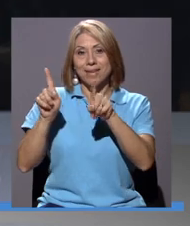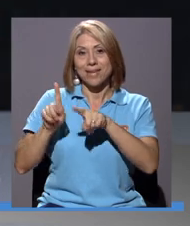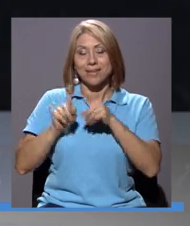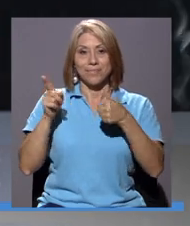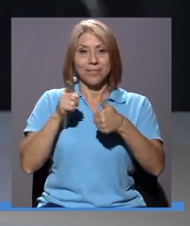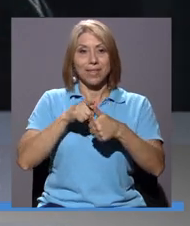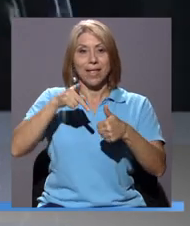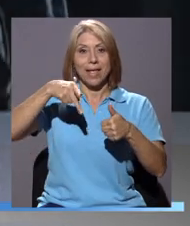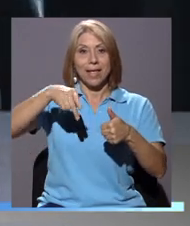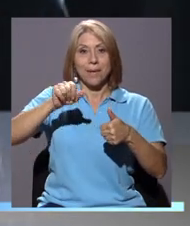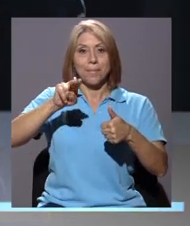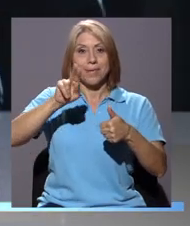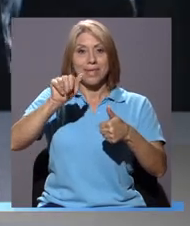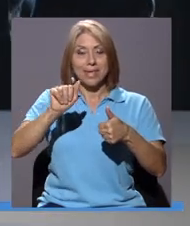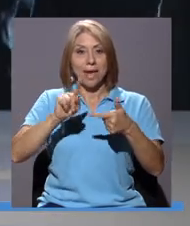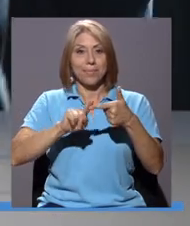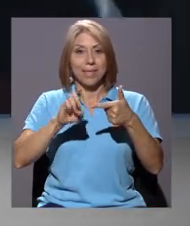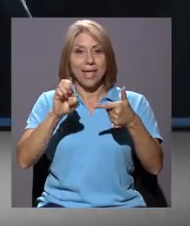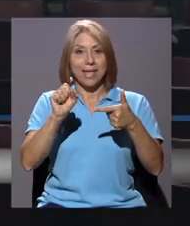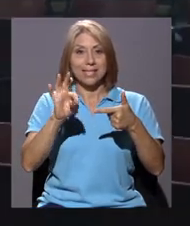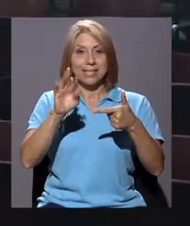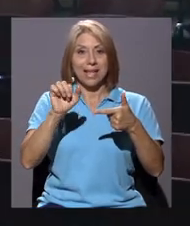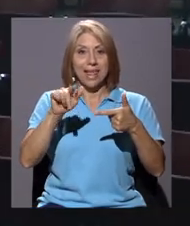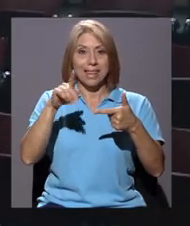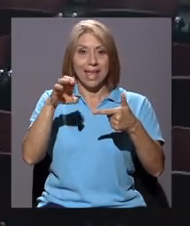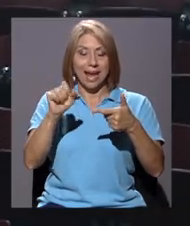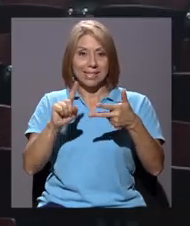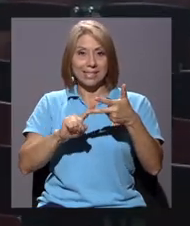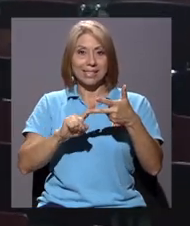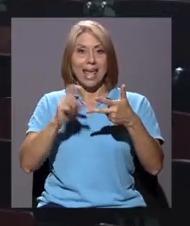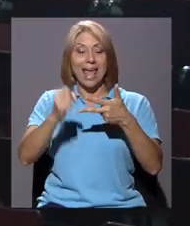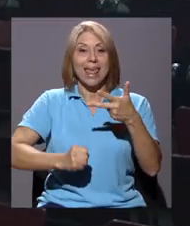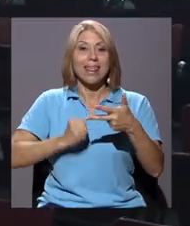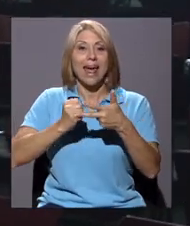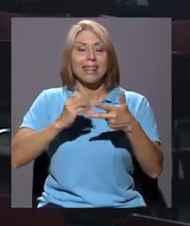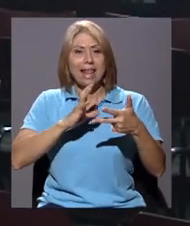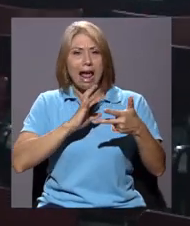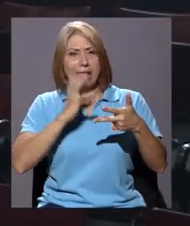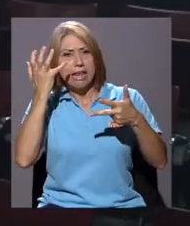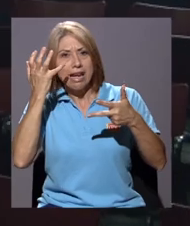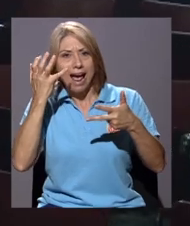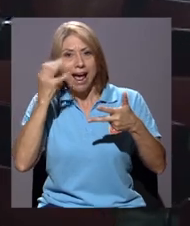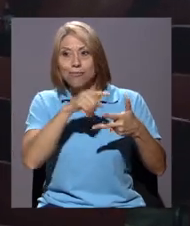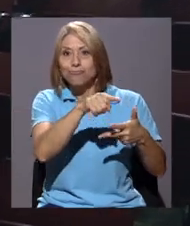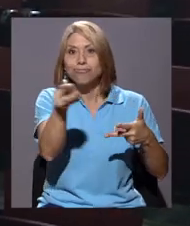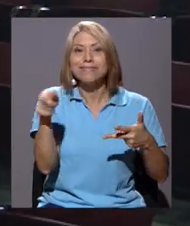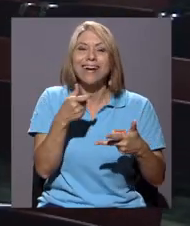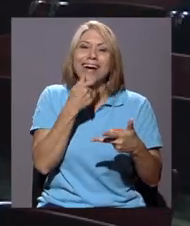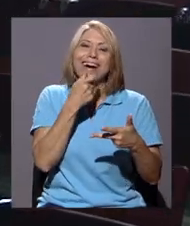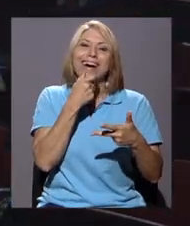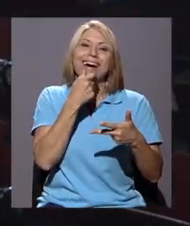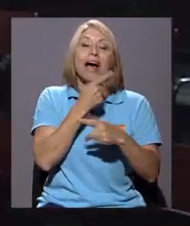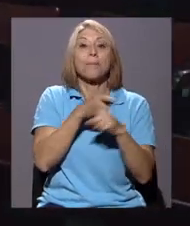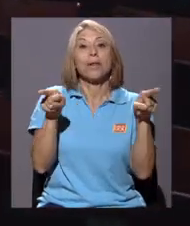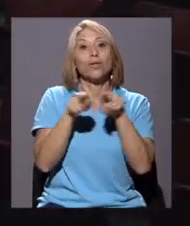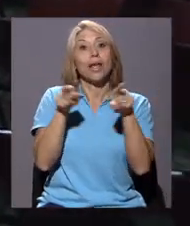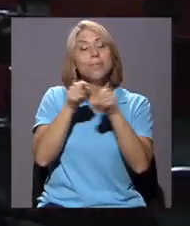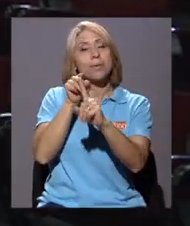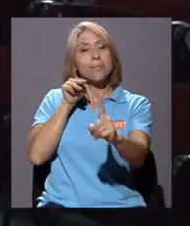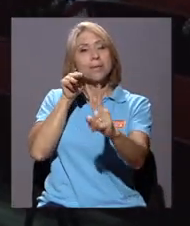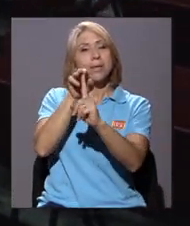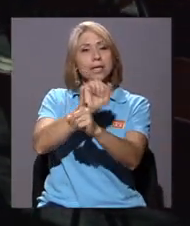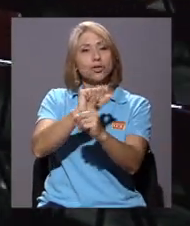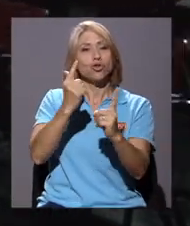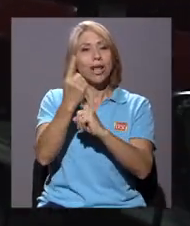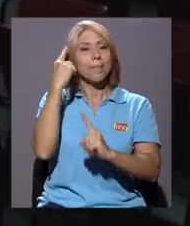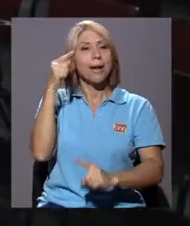Piña, Estrategas y La Edad de la Ira harán reír al público, pero también su trasfondo social les hará reflexionar.